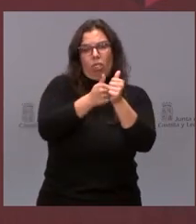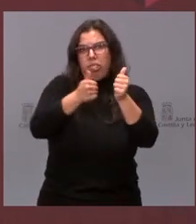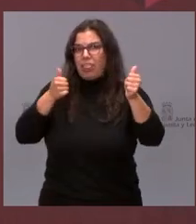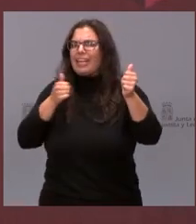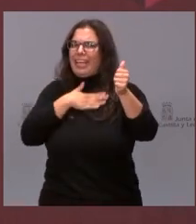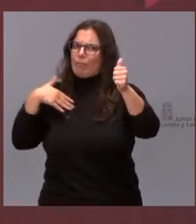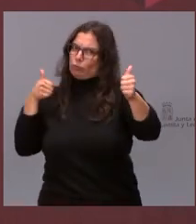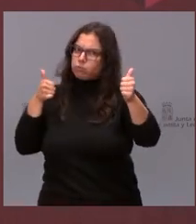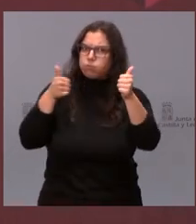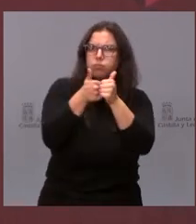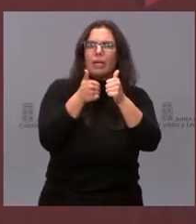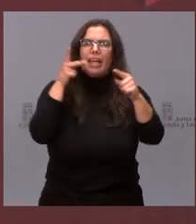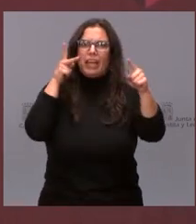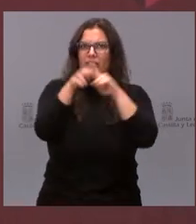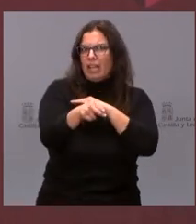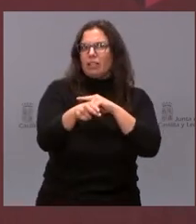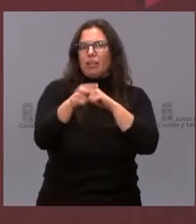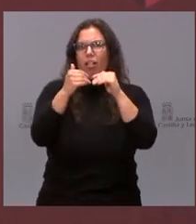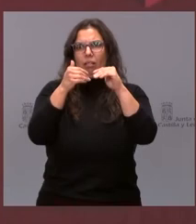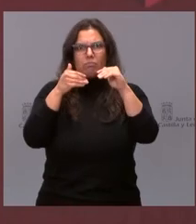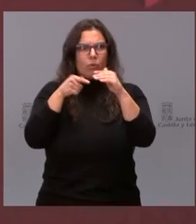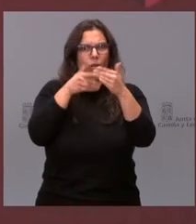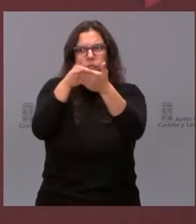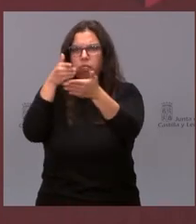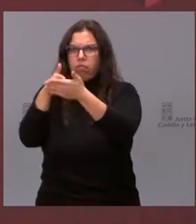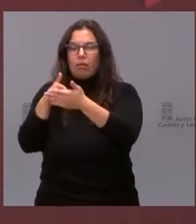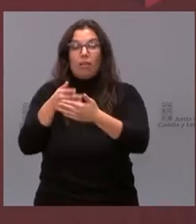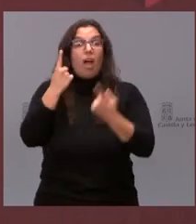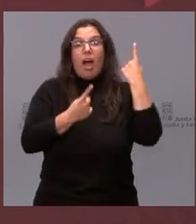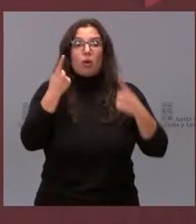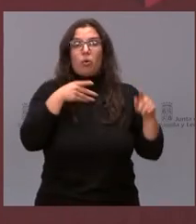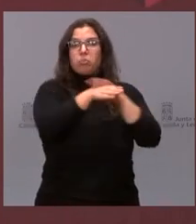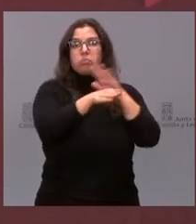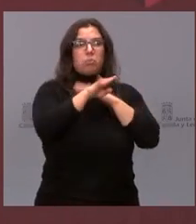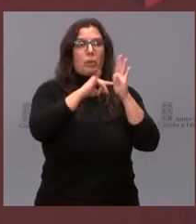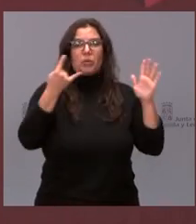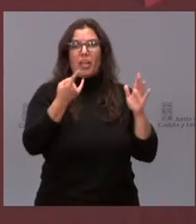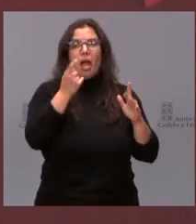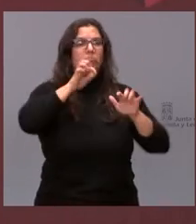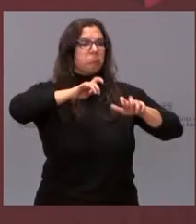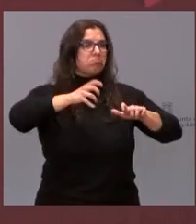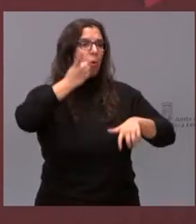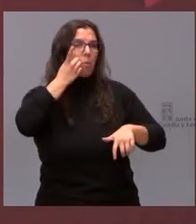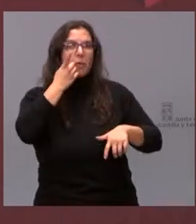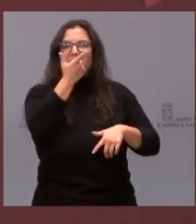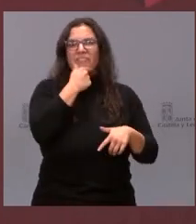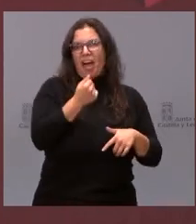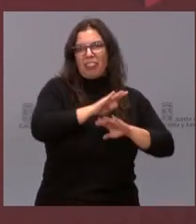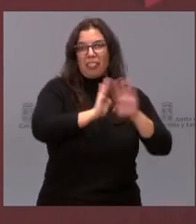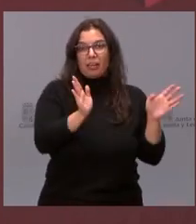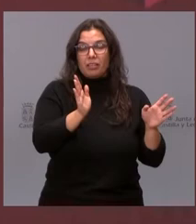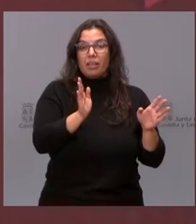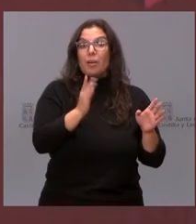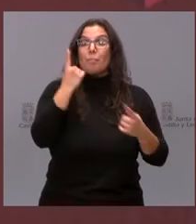para ellos es muy fácil el acceso a las nuevas tecnologías, pero no solo se tiene que